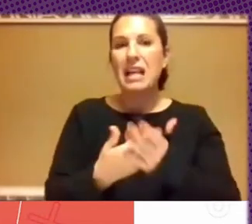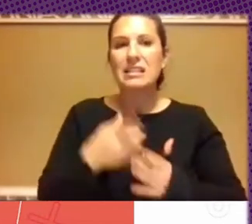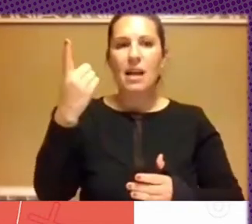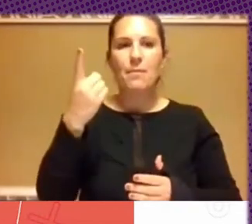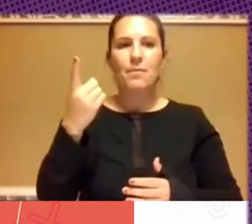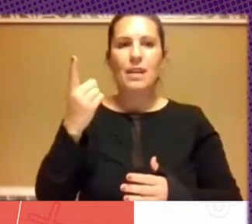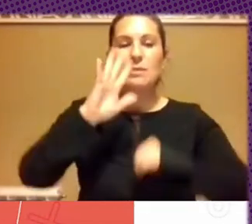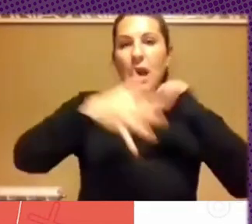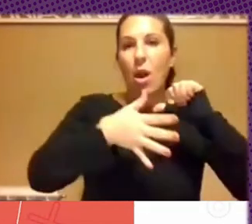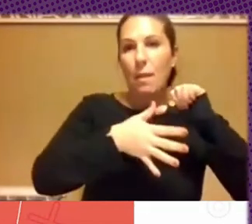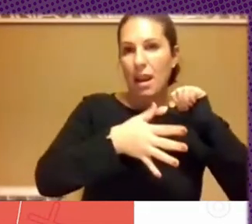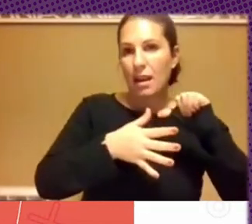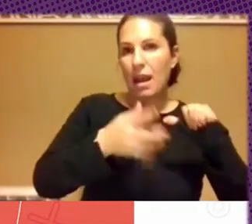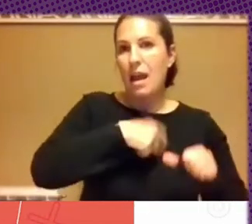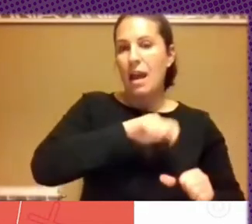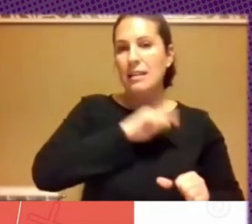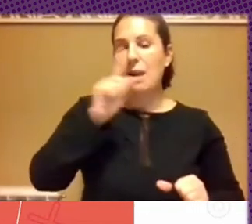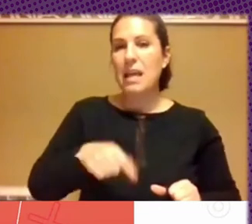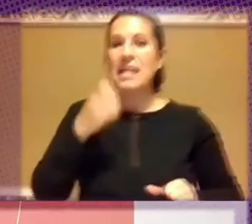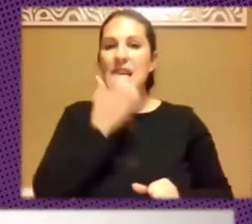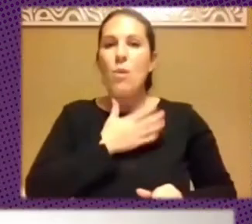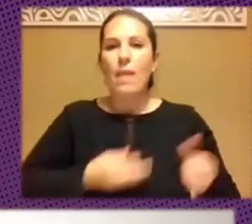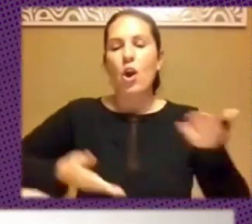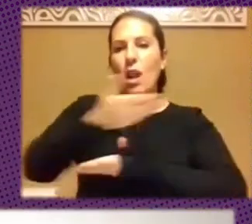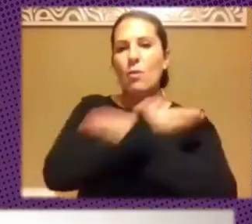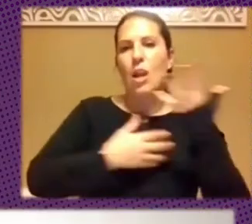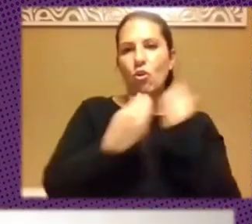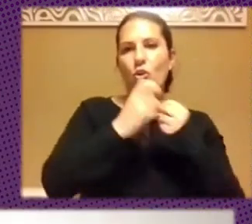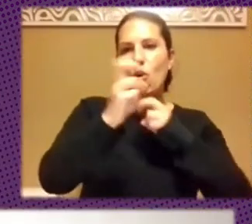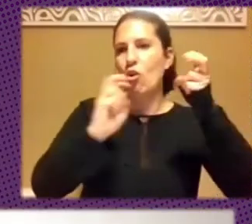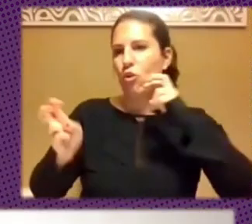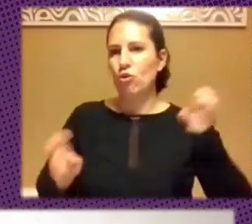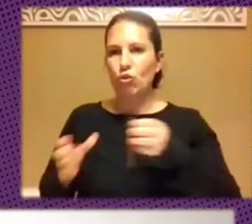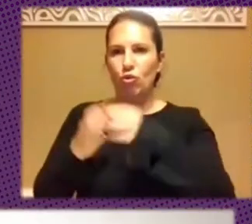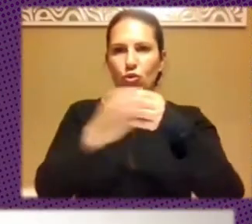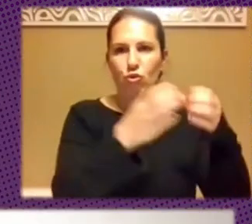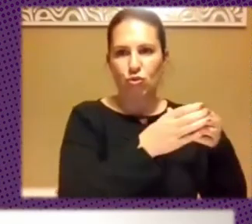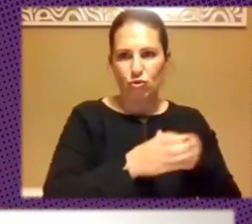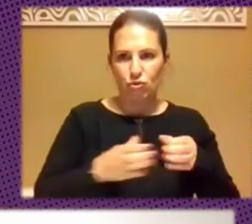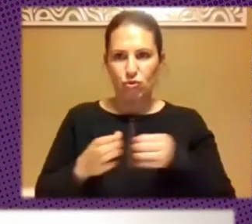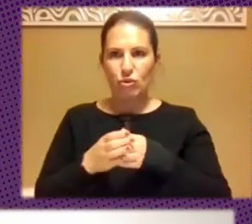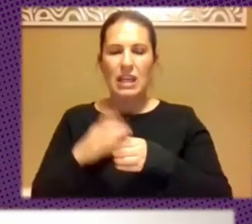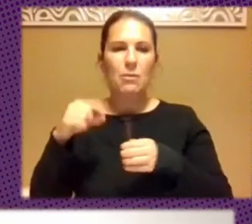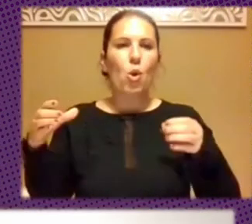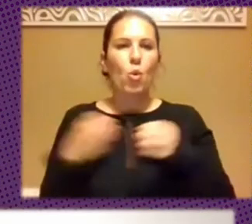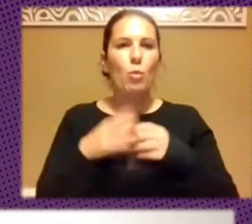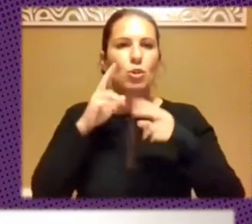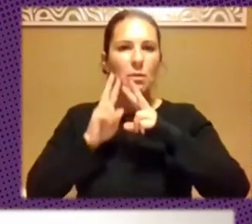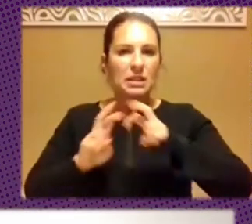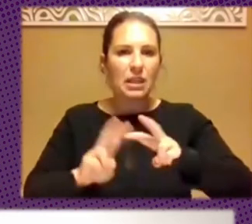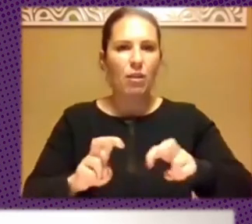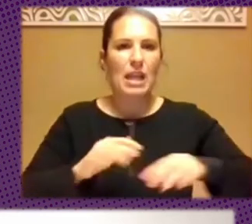Tlatelol Collab puede colaborar con otros y otras colectivas y grupos de investigación y de